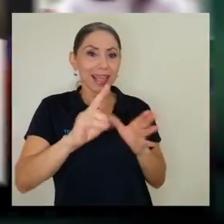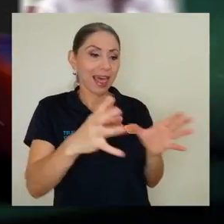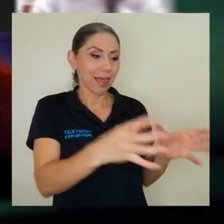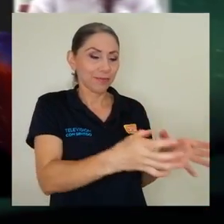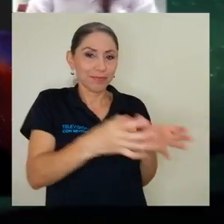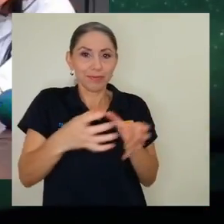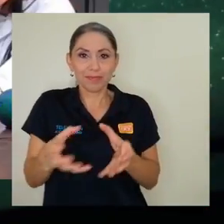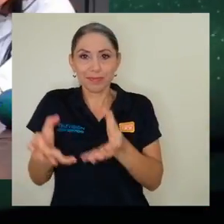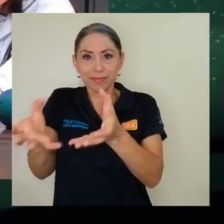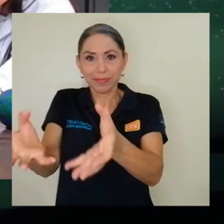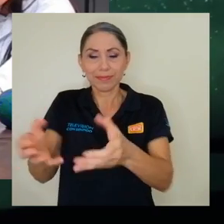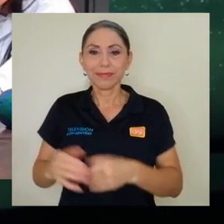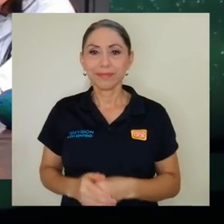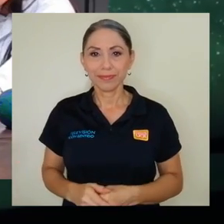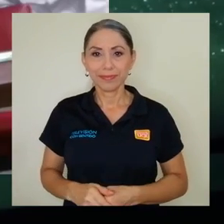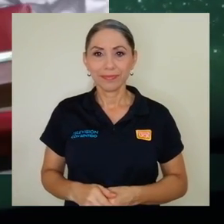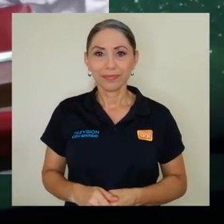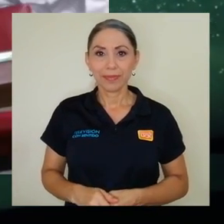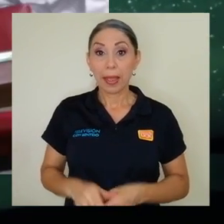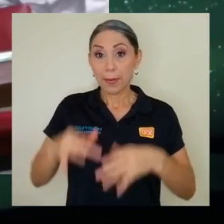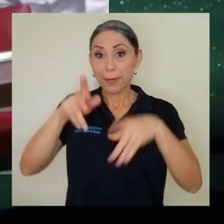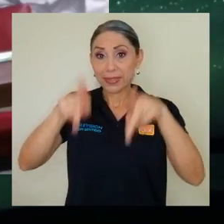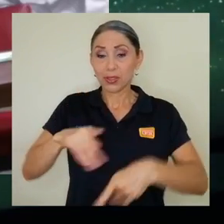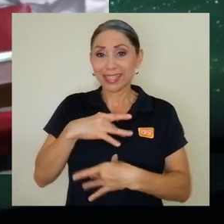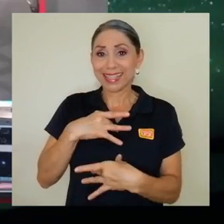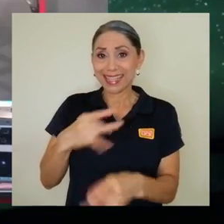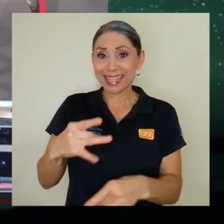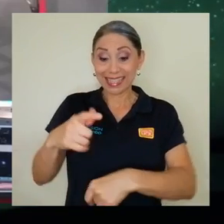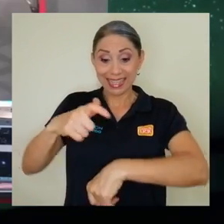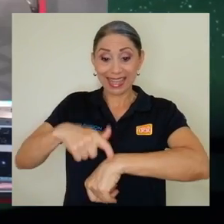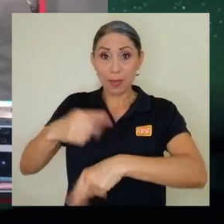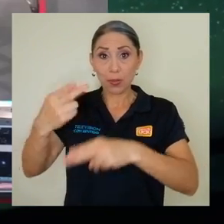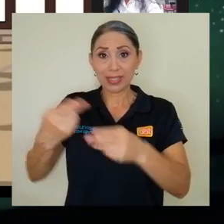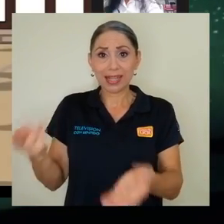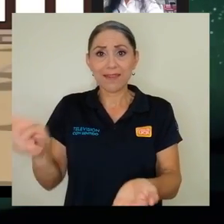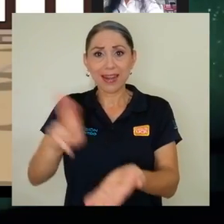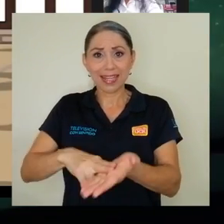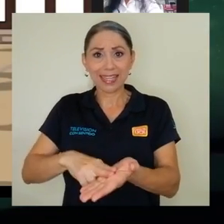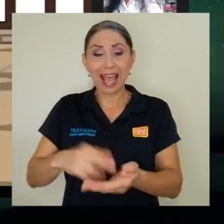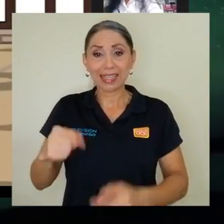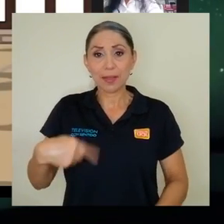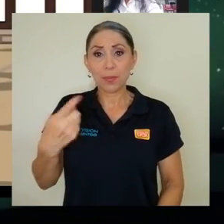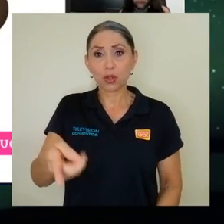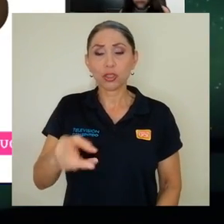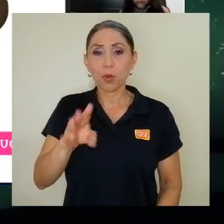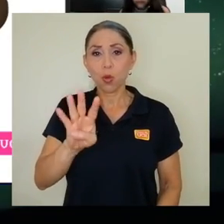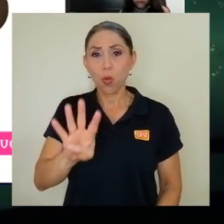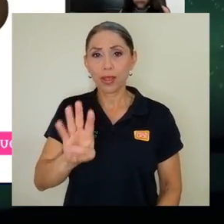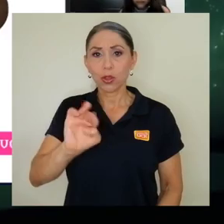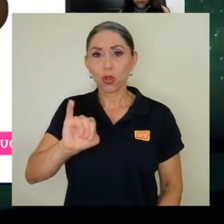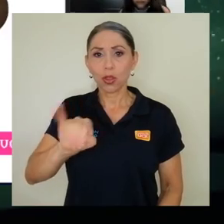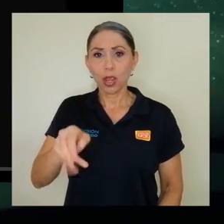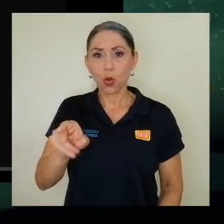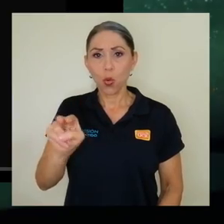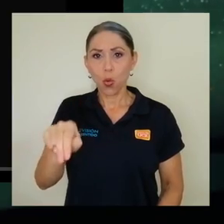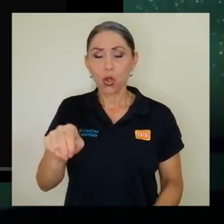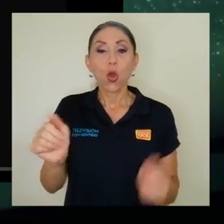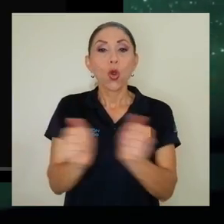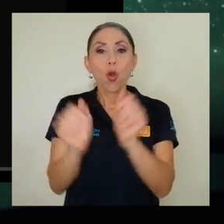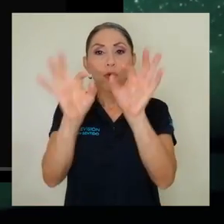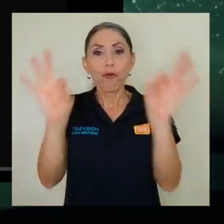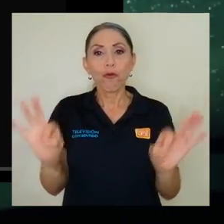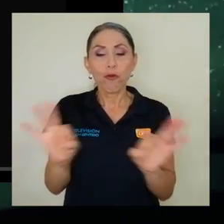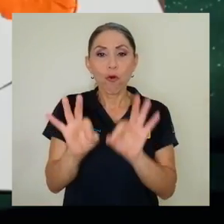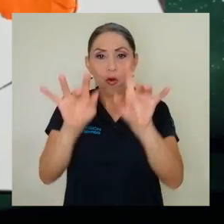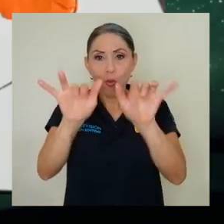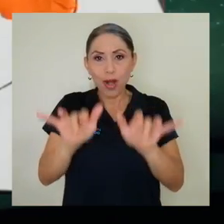materiales a la Universidad de Costa Rica. Los interesados tienen tiempo de inscribirse hasta este próximo 4 de junio mediante un